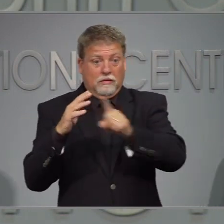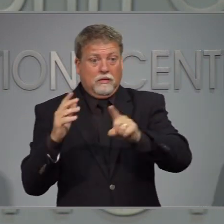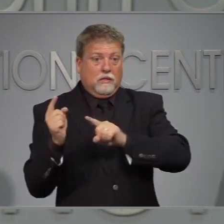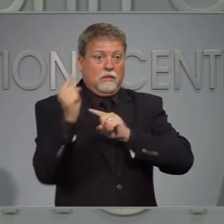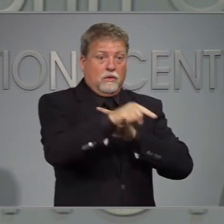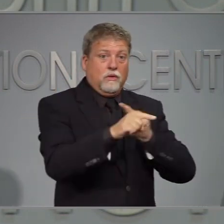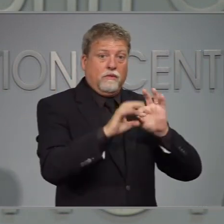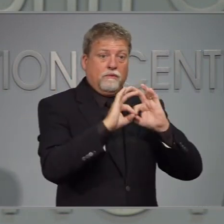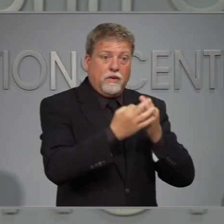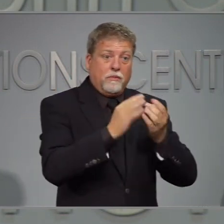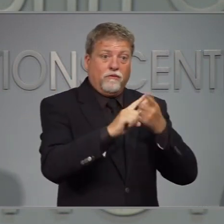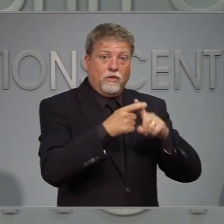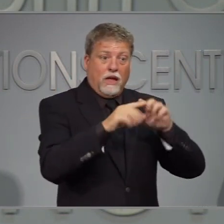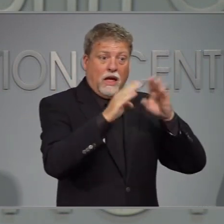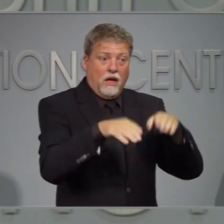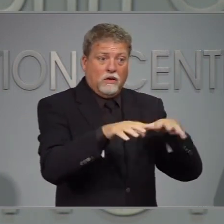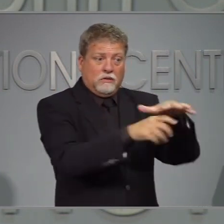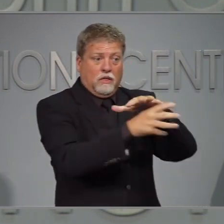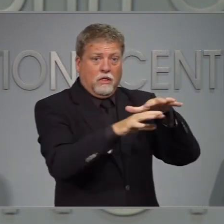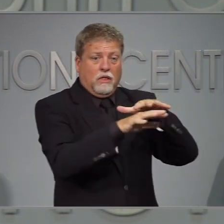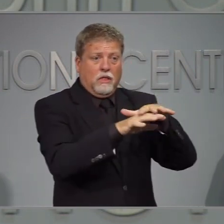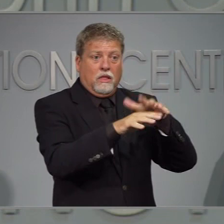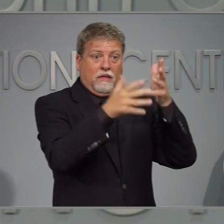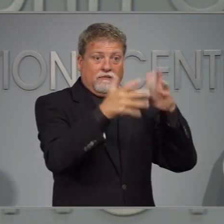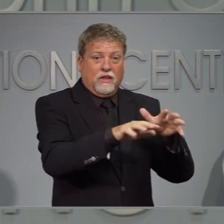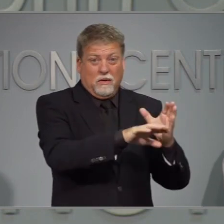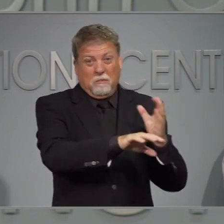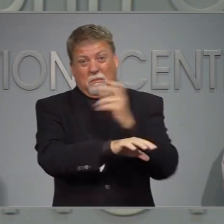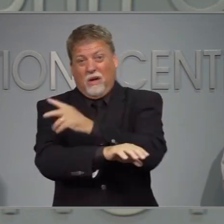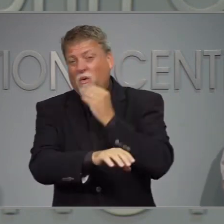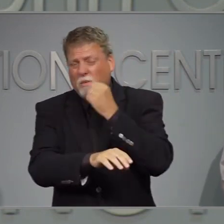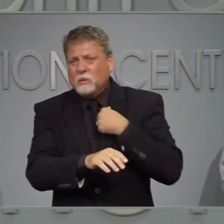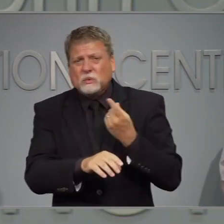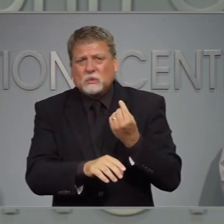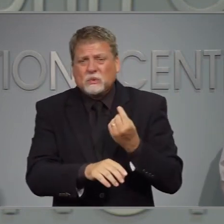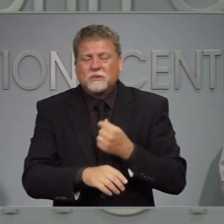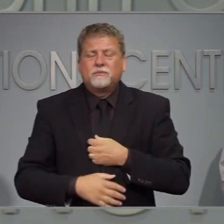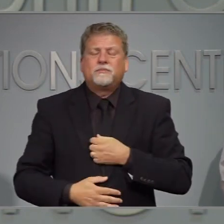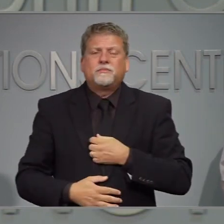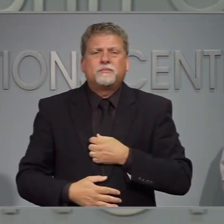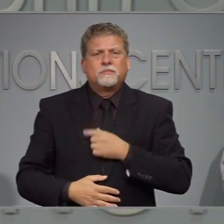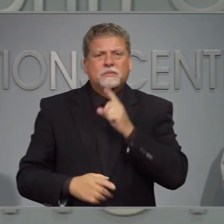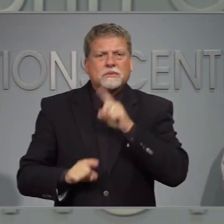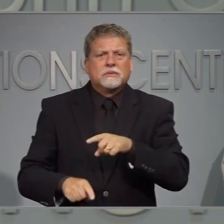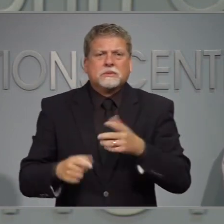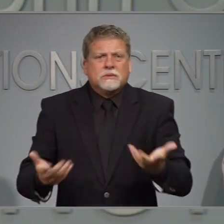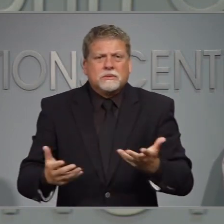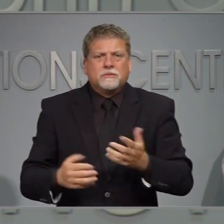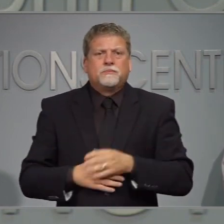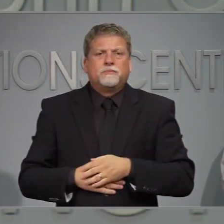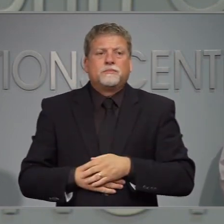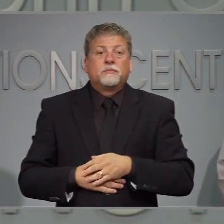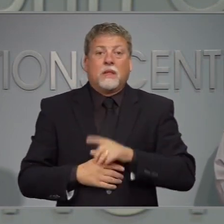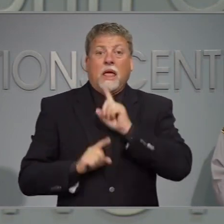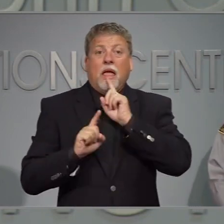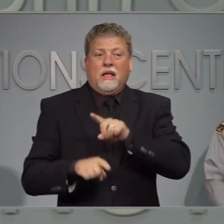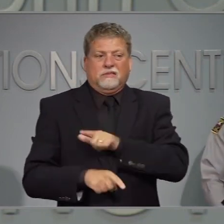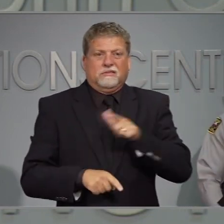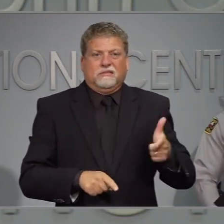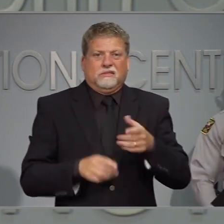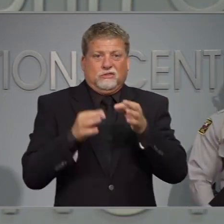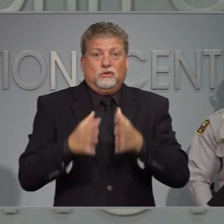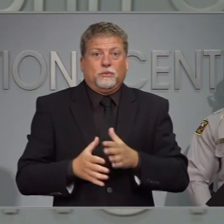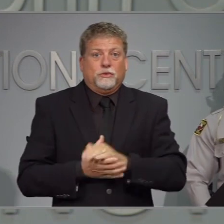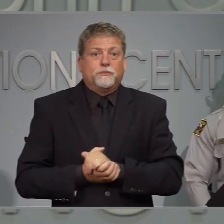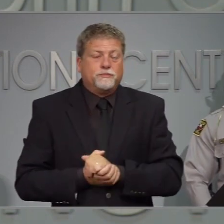estar en cuarentena y tiene que con un amigo y una familia que van a ser cuando regresen. Y tenemos muchas áreas de prueba y sabe